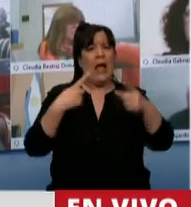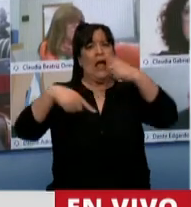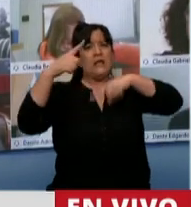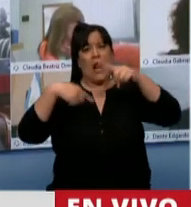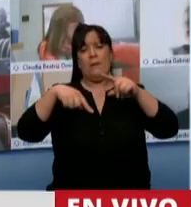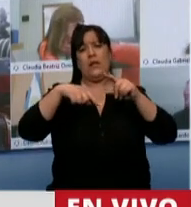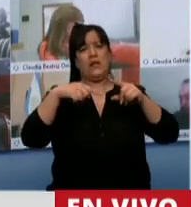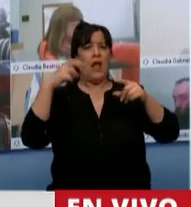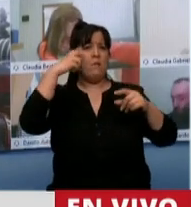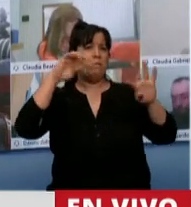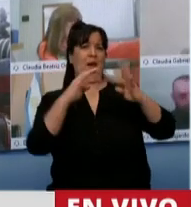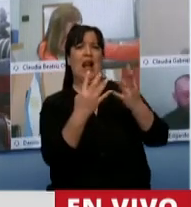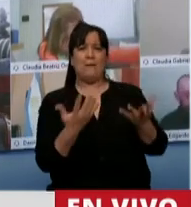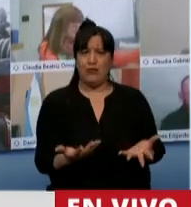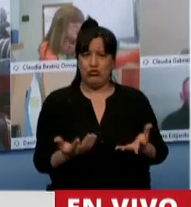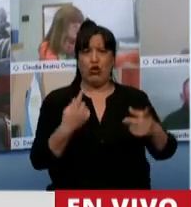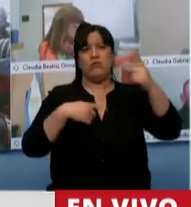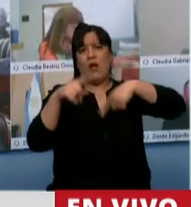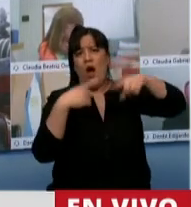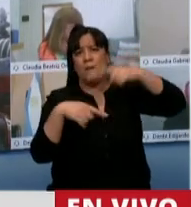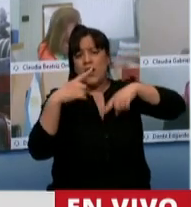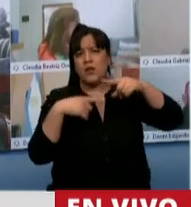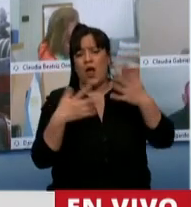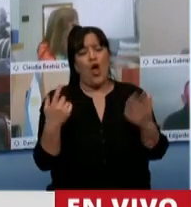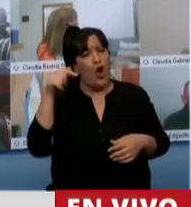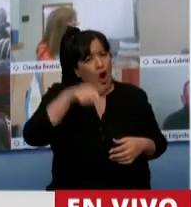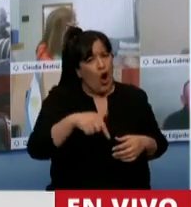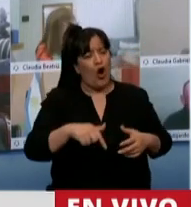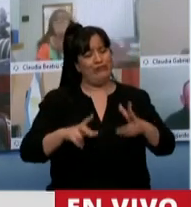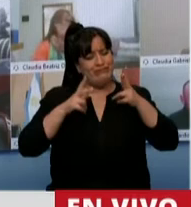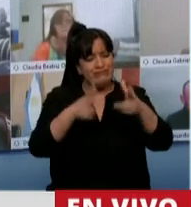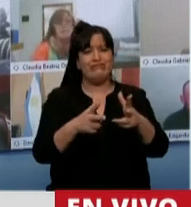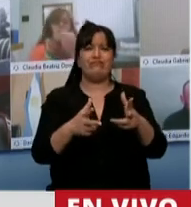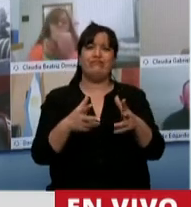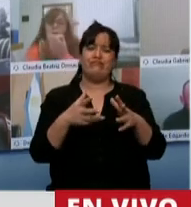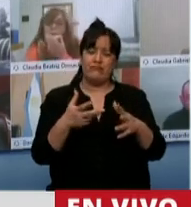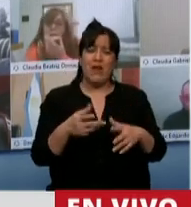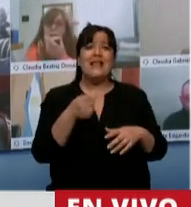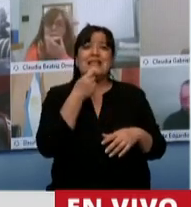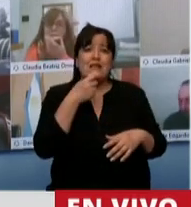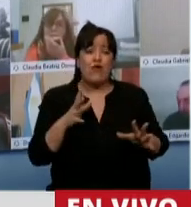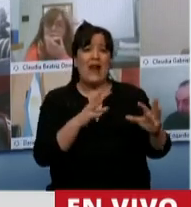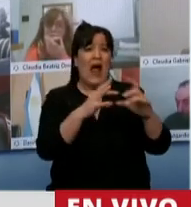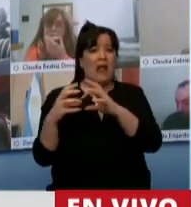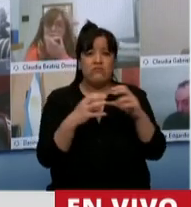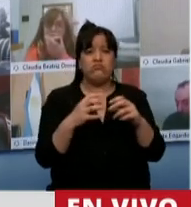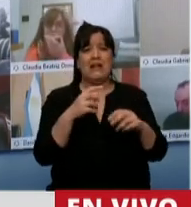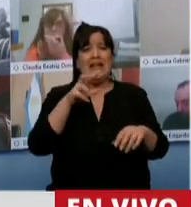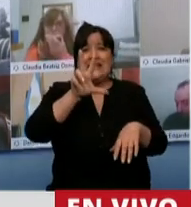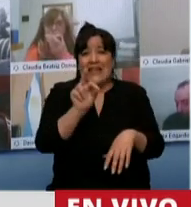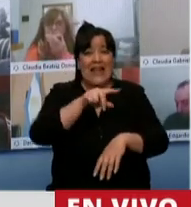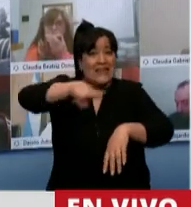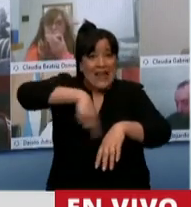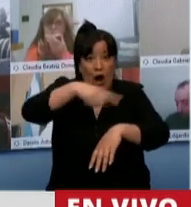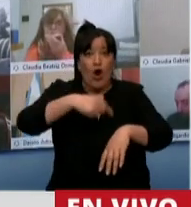parlamentario, que hoy reforzamos el compromiso y si hubiéramos tenido que discutir y sesionar 30 horas